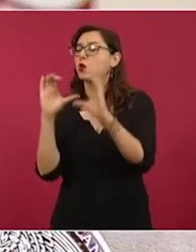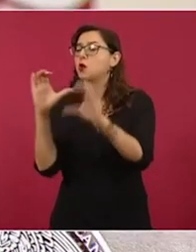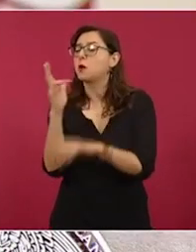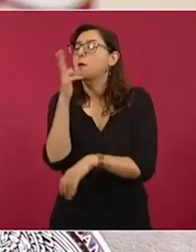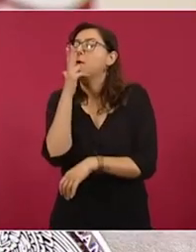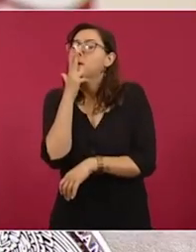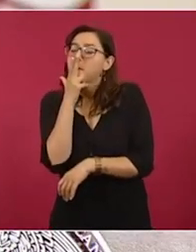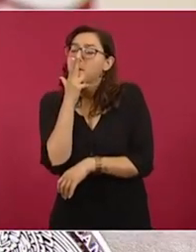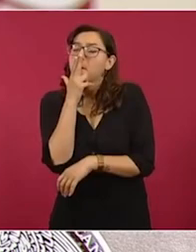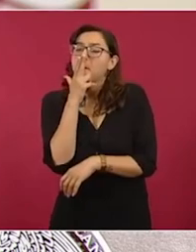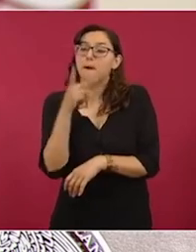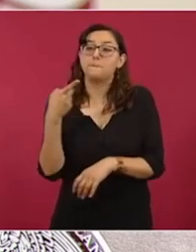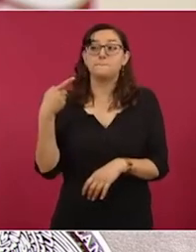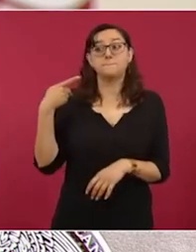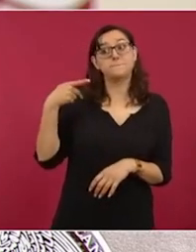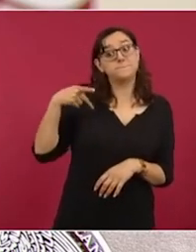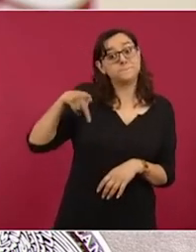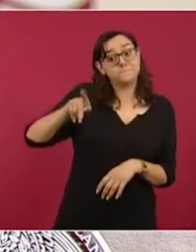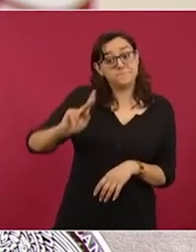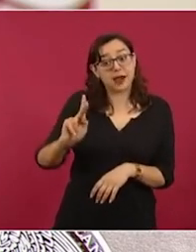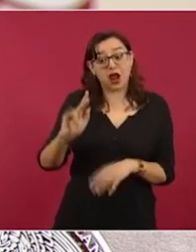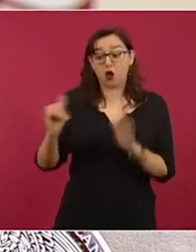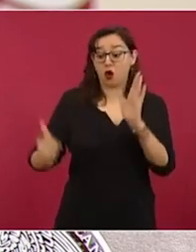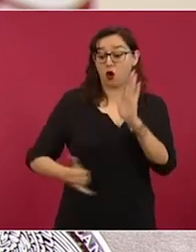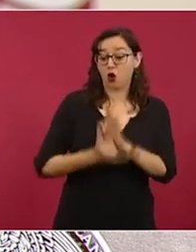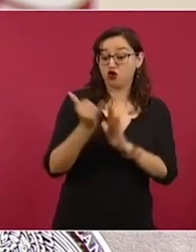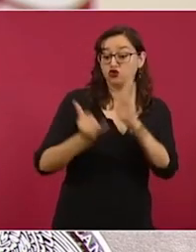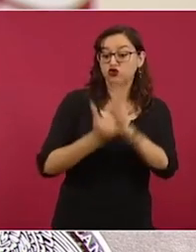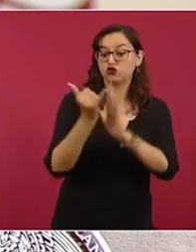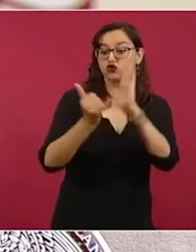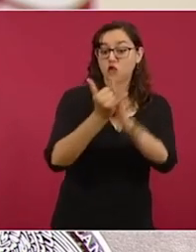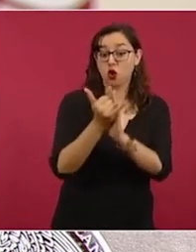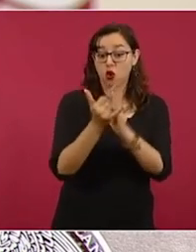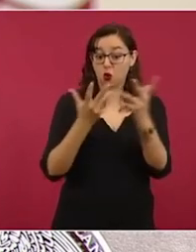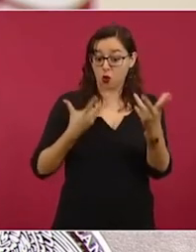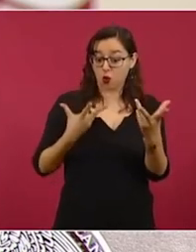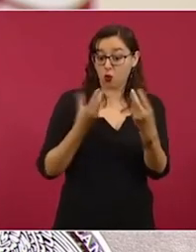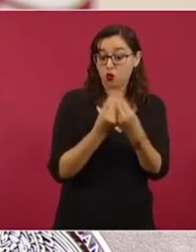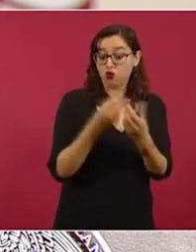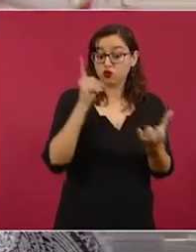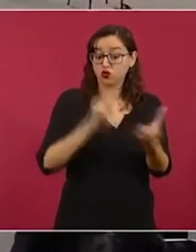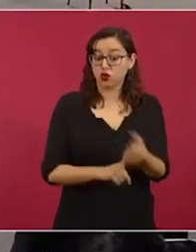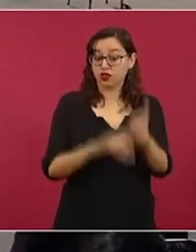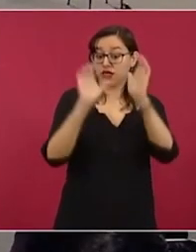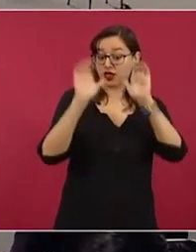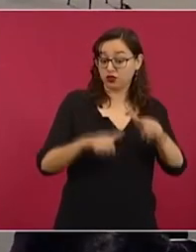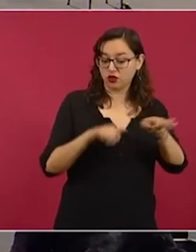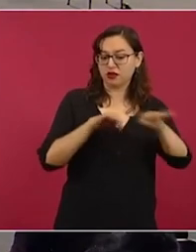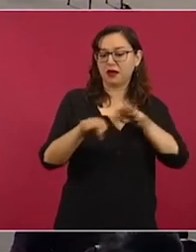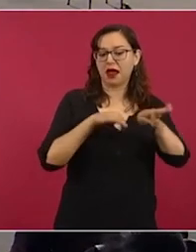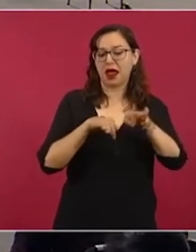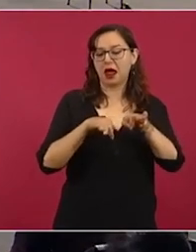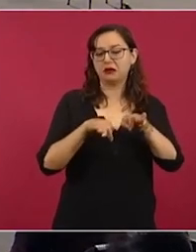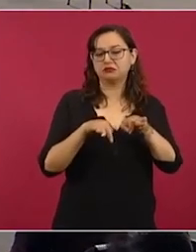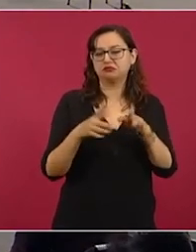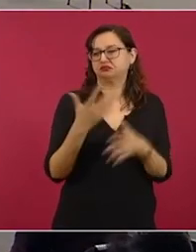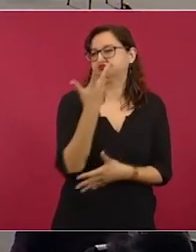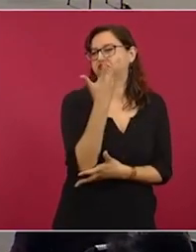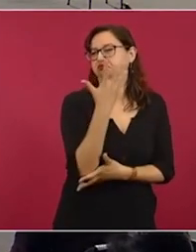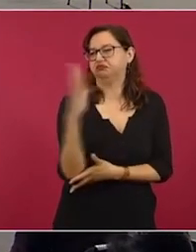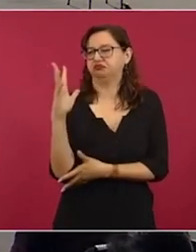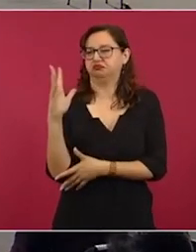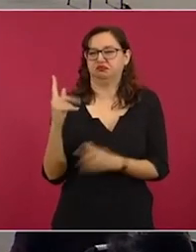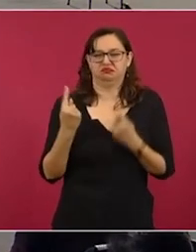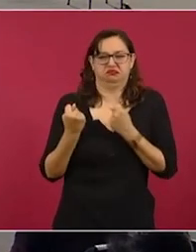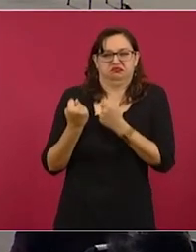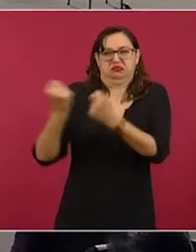si los contratan para meter amparos. Gabriel Cuadre, diputado federal del PAN, ha sido uno